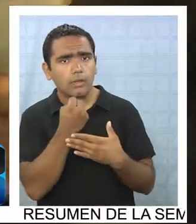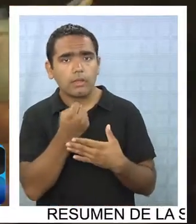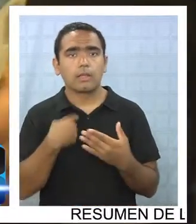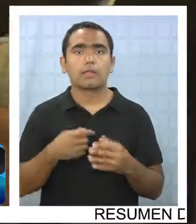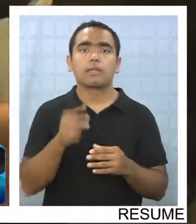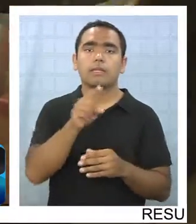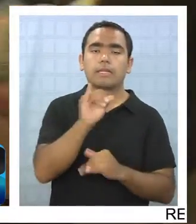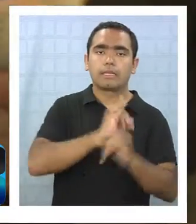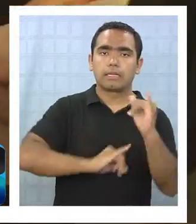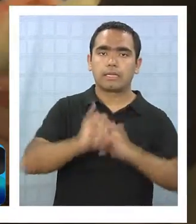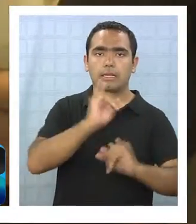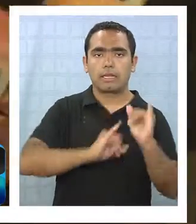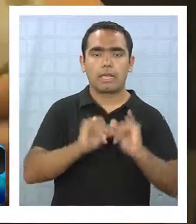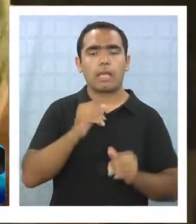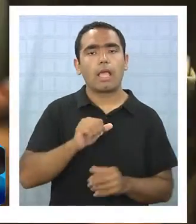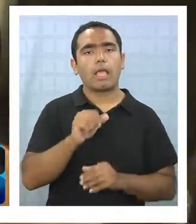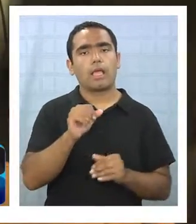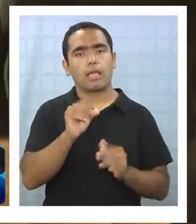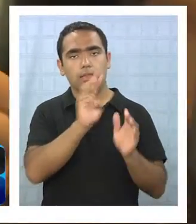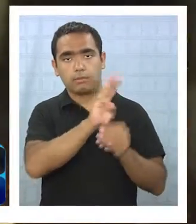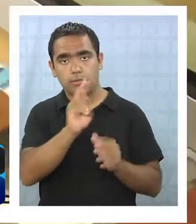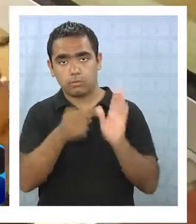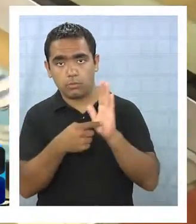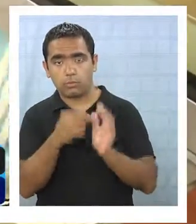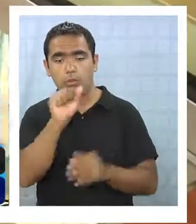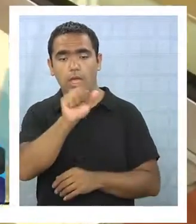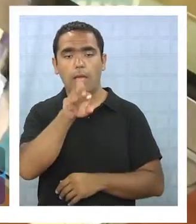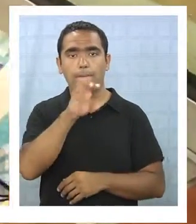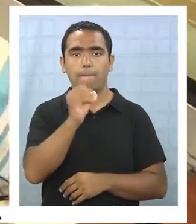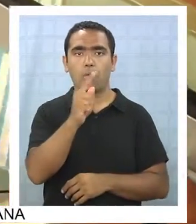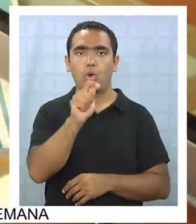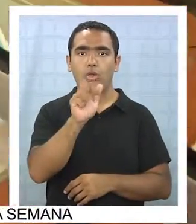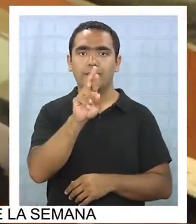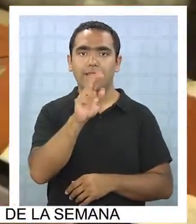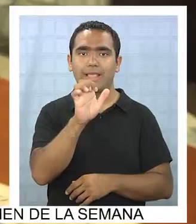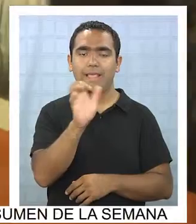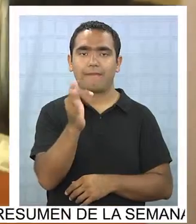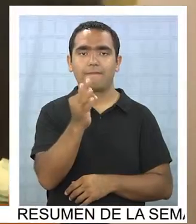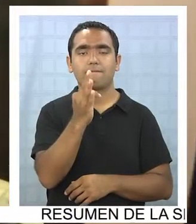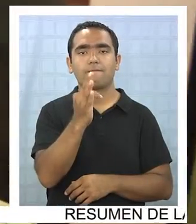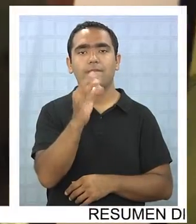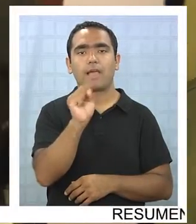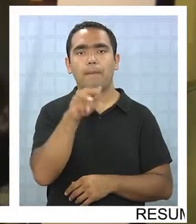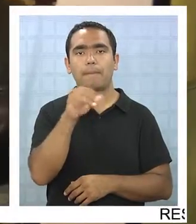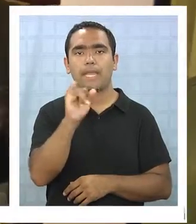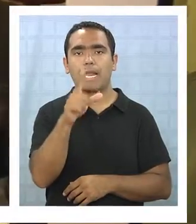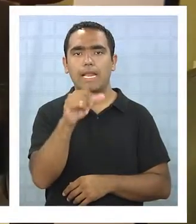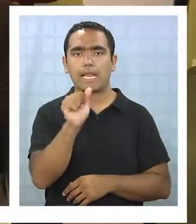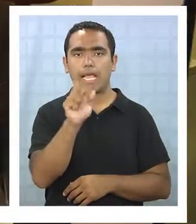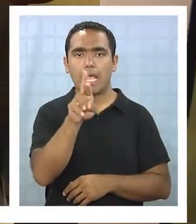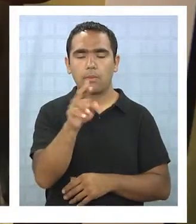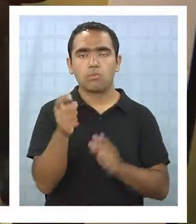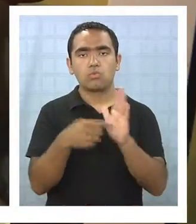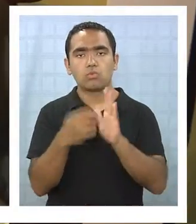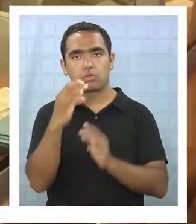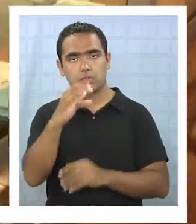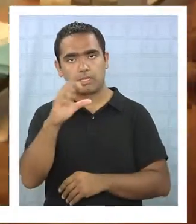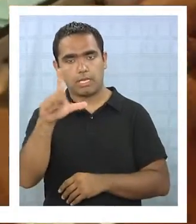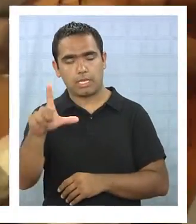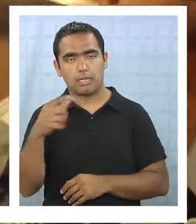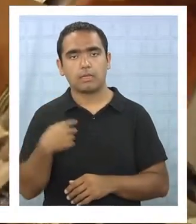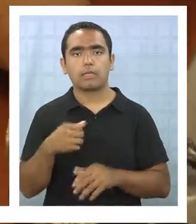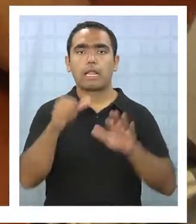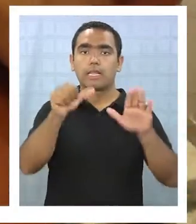aportefamiliar.cl donde existe una lista preliminar de los beneficiarios que será actualizada después del